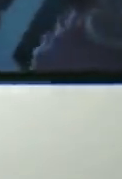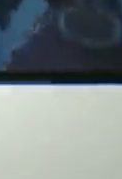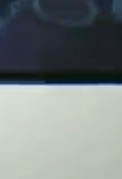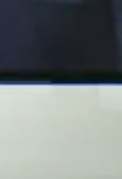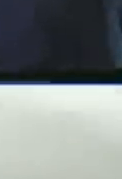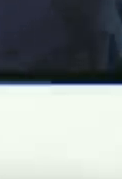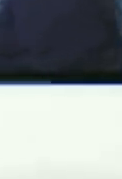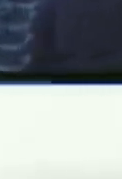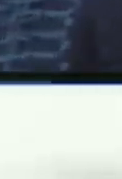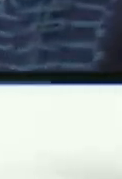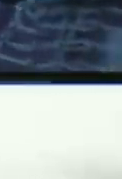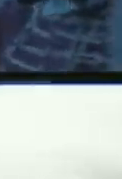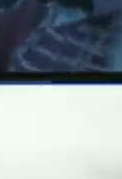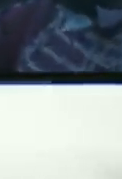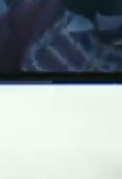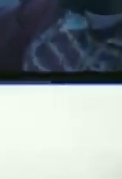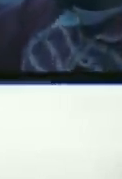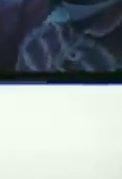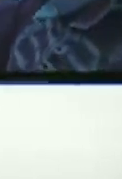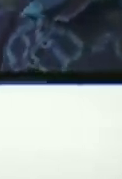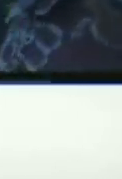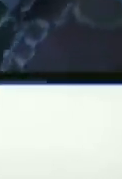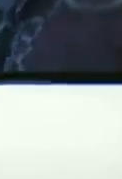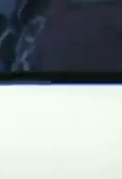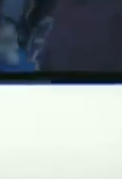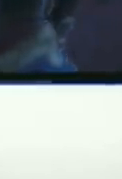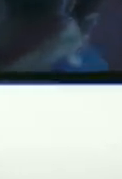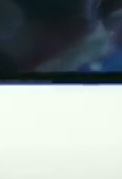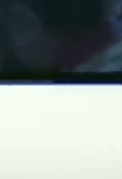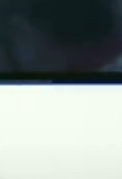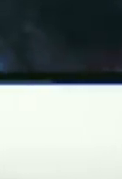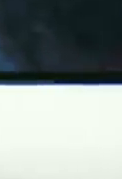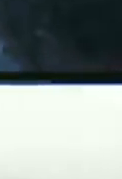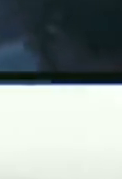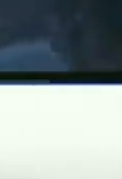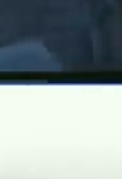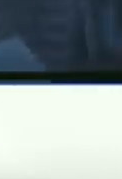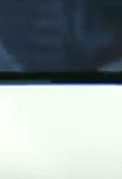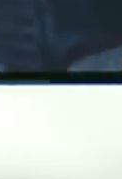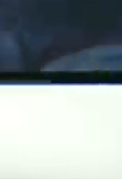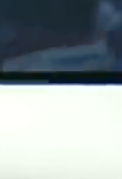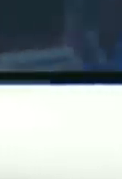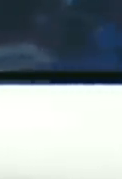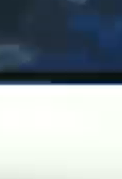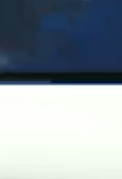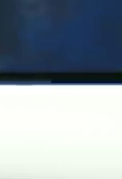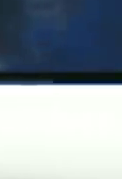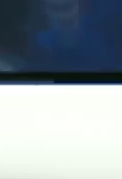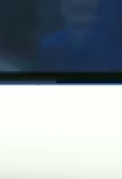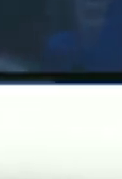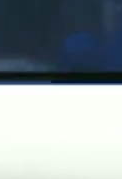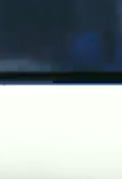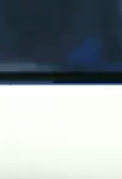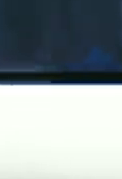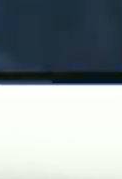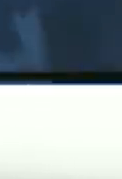no es el hombre araña es Simón Bolívar el negro primero